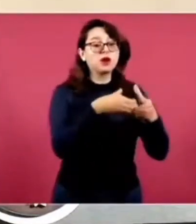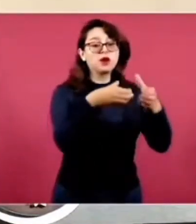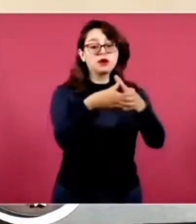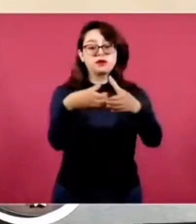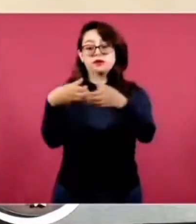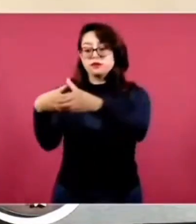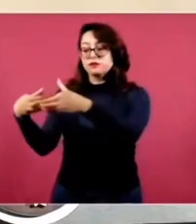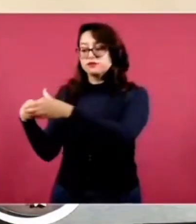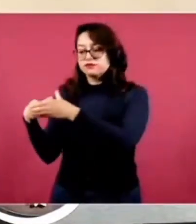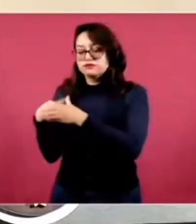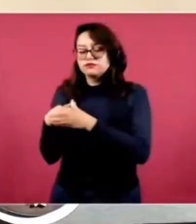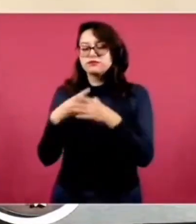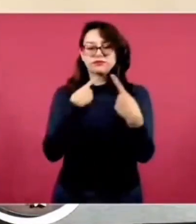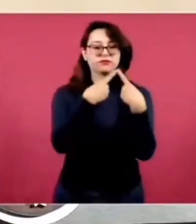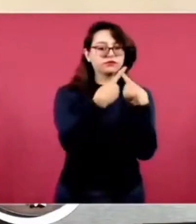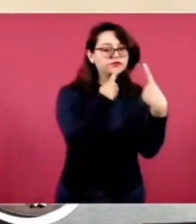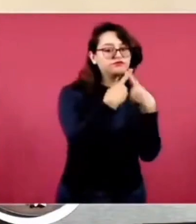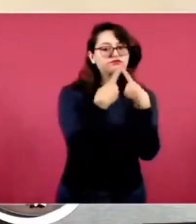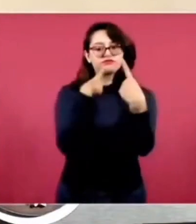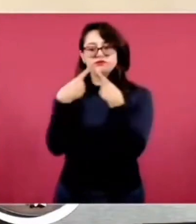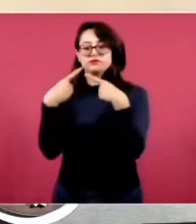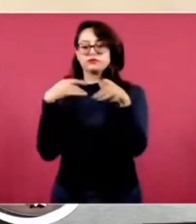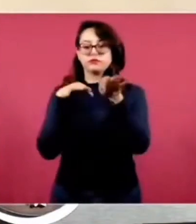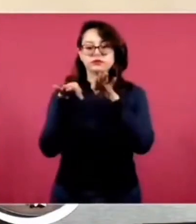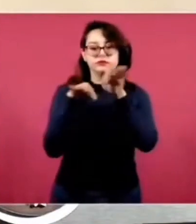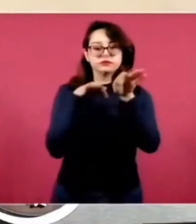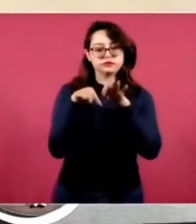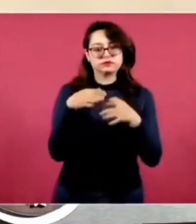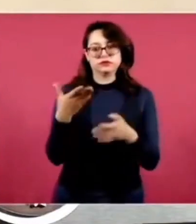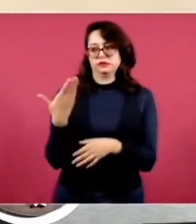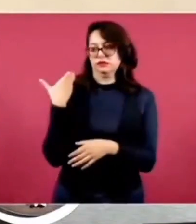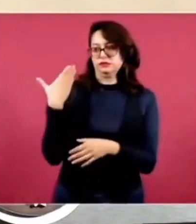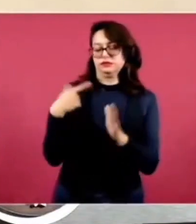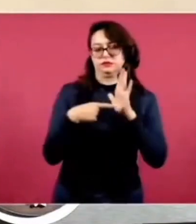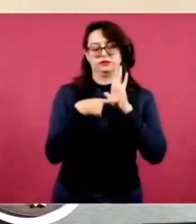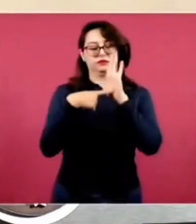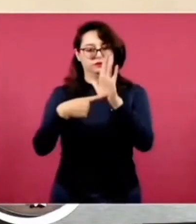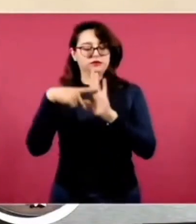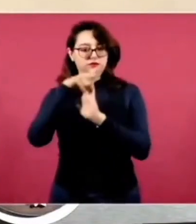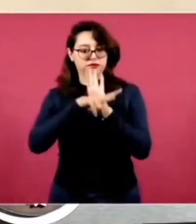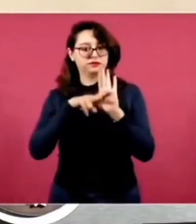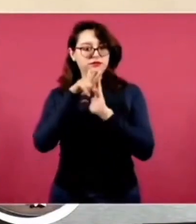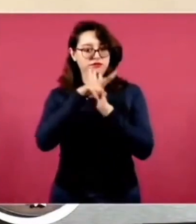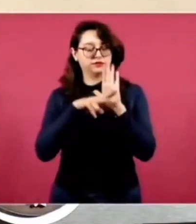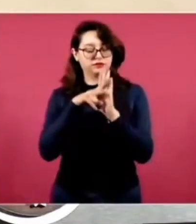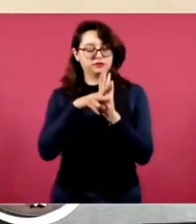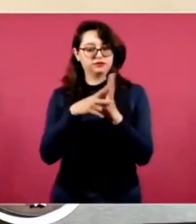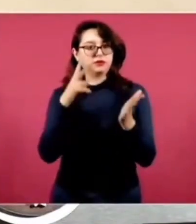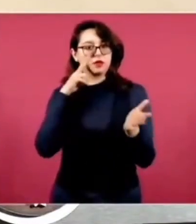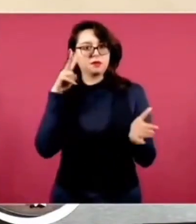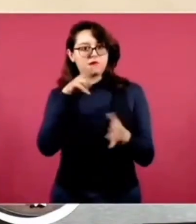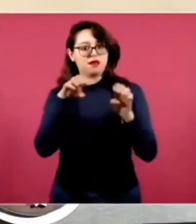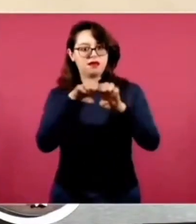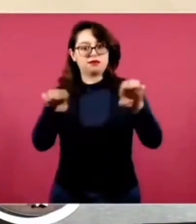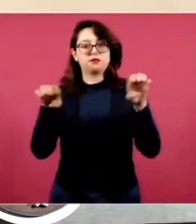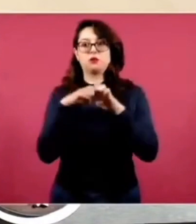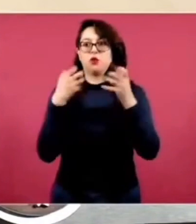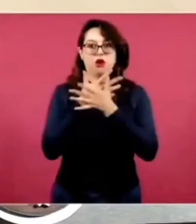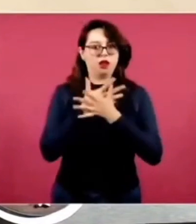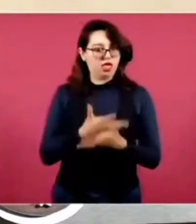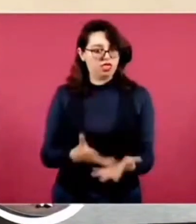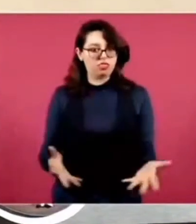grande, integrado aquí al final del video se ve parte del equipo, y estamos trabajando